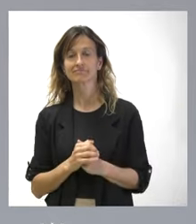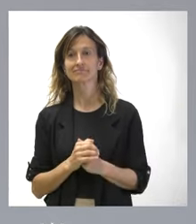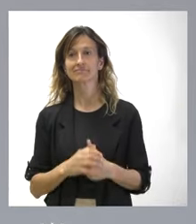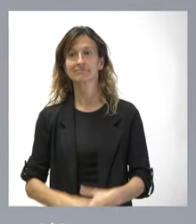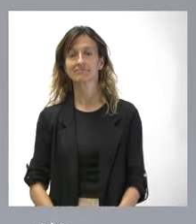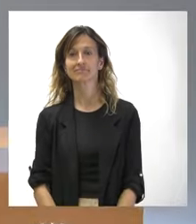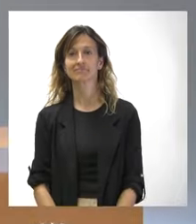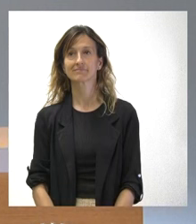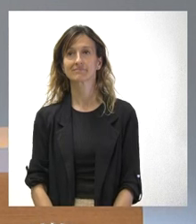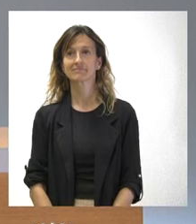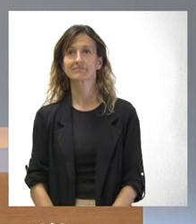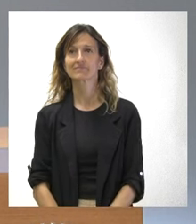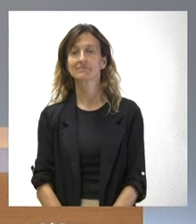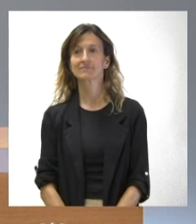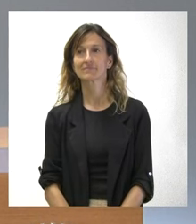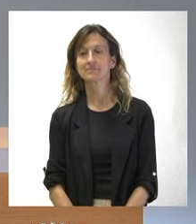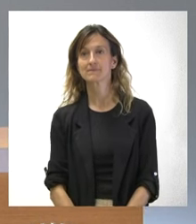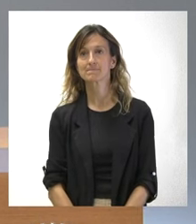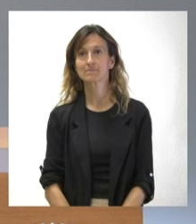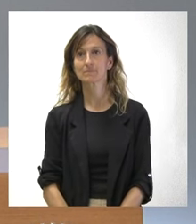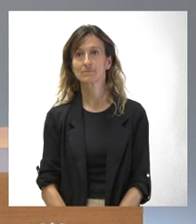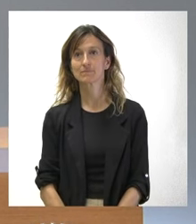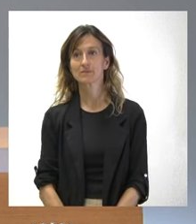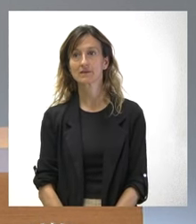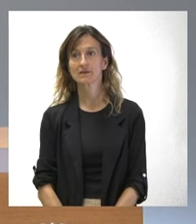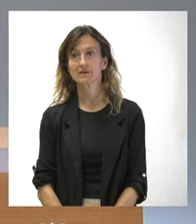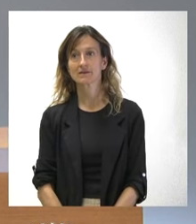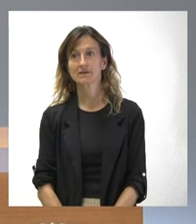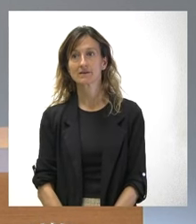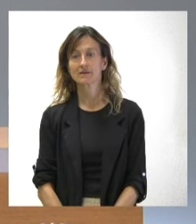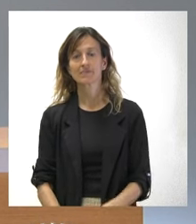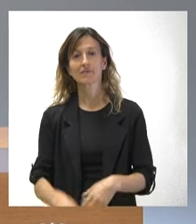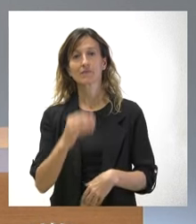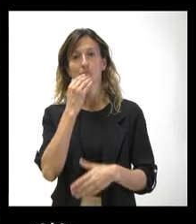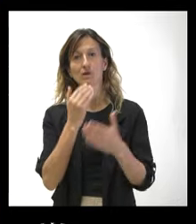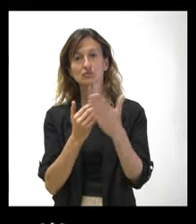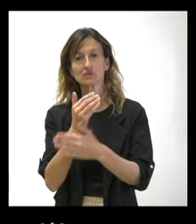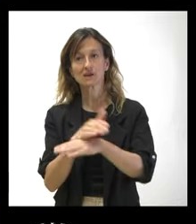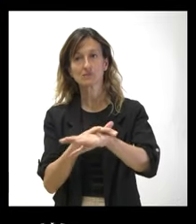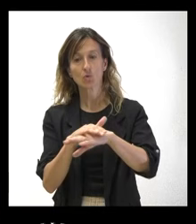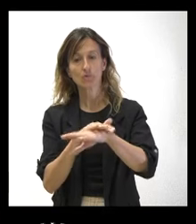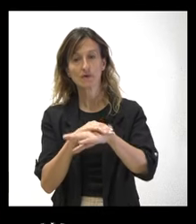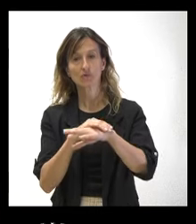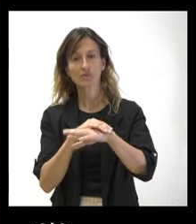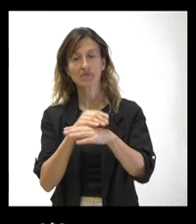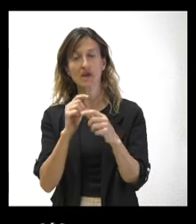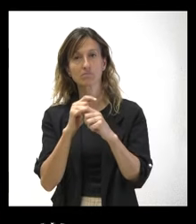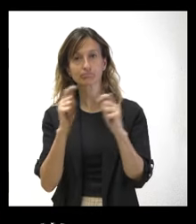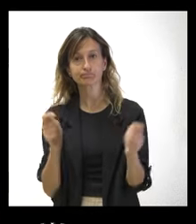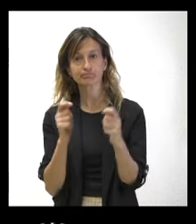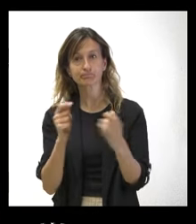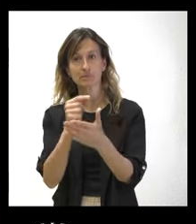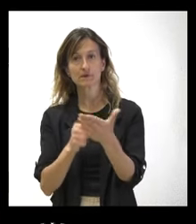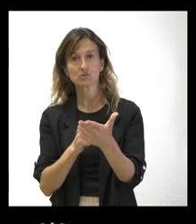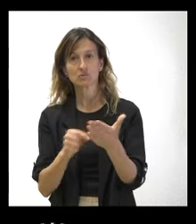tipo. Buenos días. El Gobierno ha anunciado ahora que va a haber presupuestos y, bueno, pues una